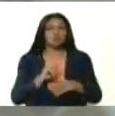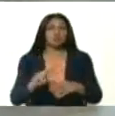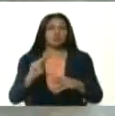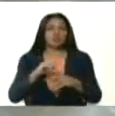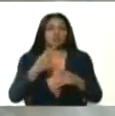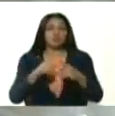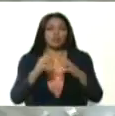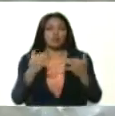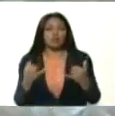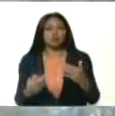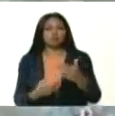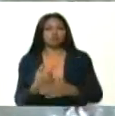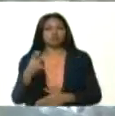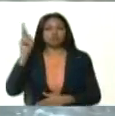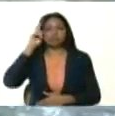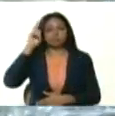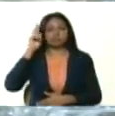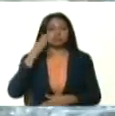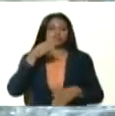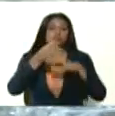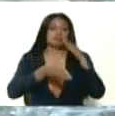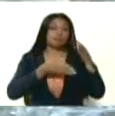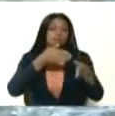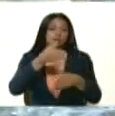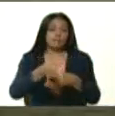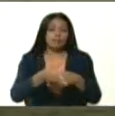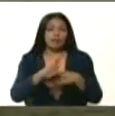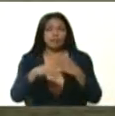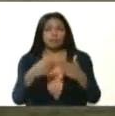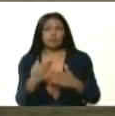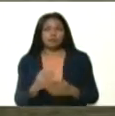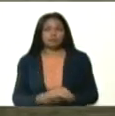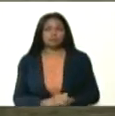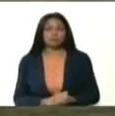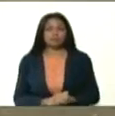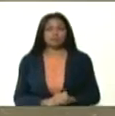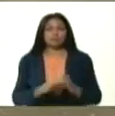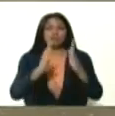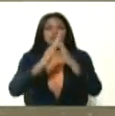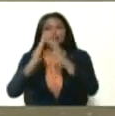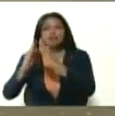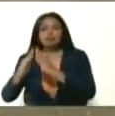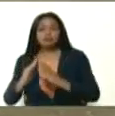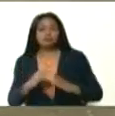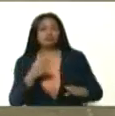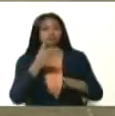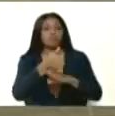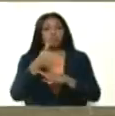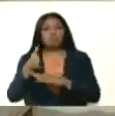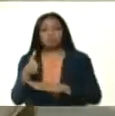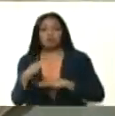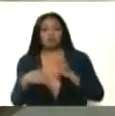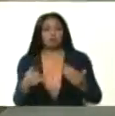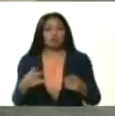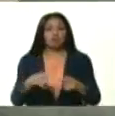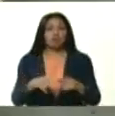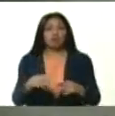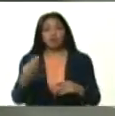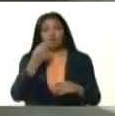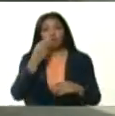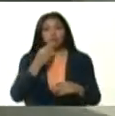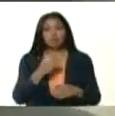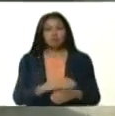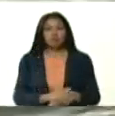pero ahora con más razón tenemos que ampliar su alcance. Este esquema de casa por casa nos permite llevar los alimentos